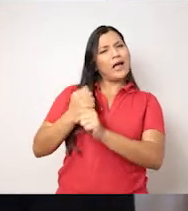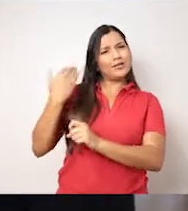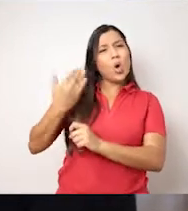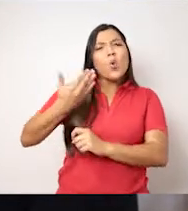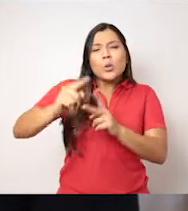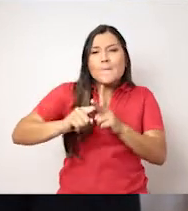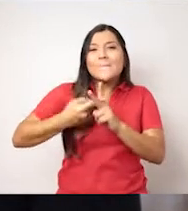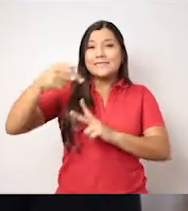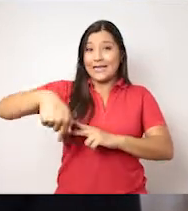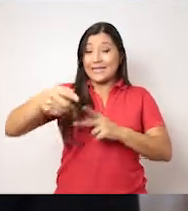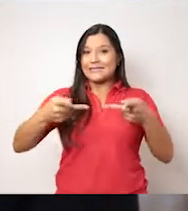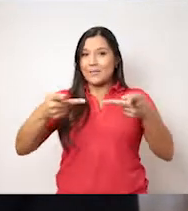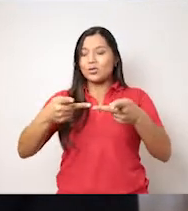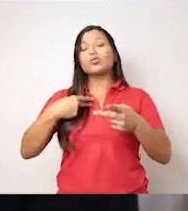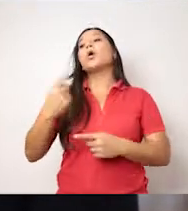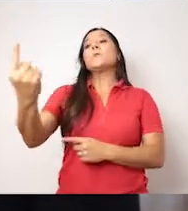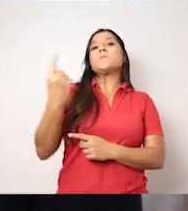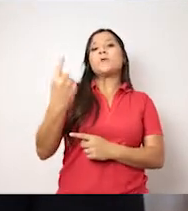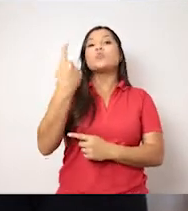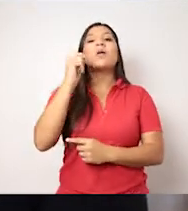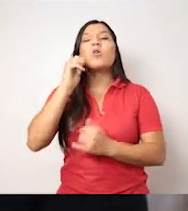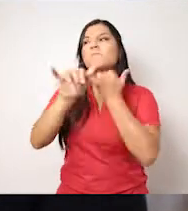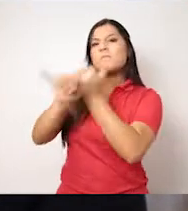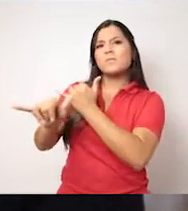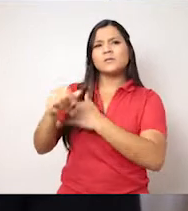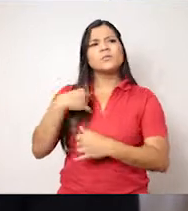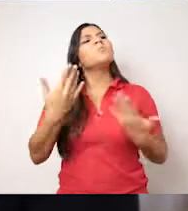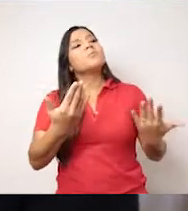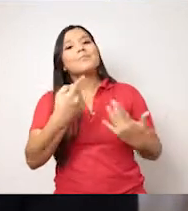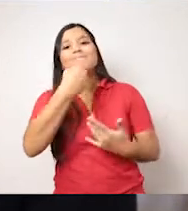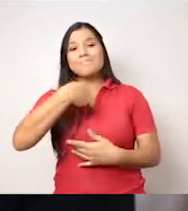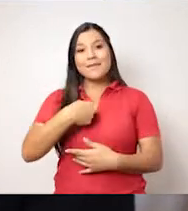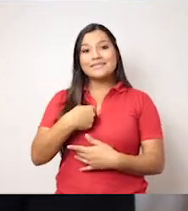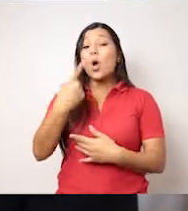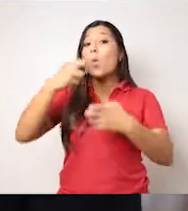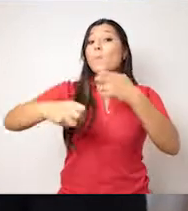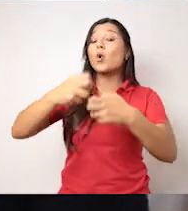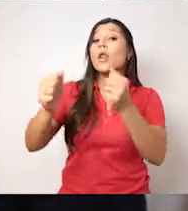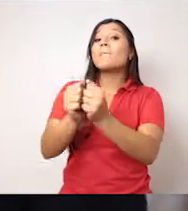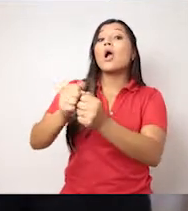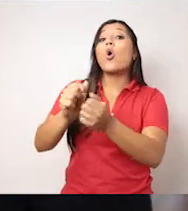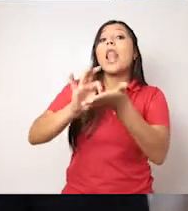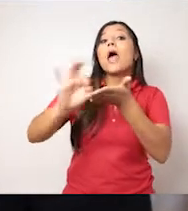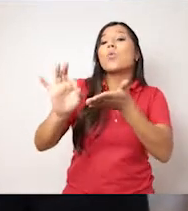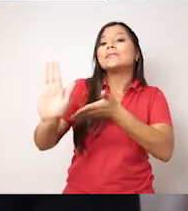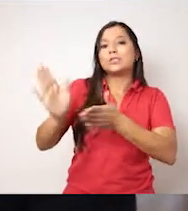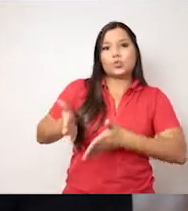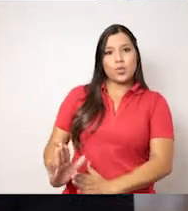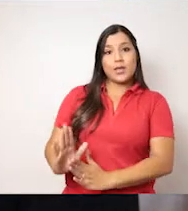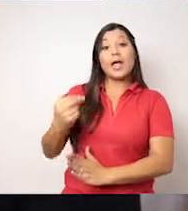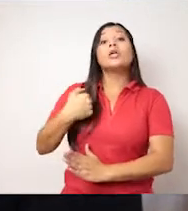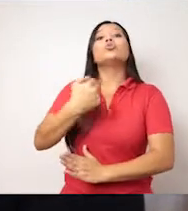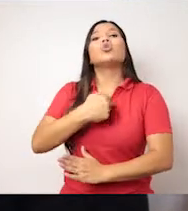empecé en este puesto, que recibí una queja que me afectó bastante de una señora que nos hablaba de un problema con la cuenta de su hija